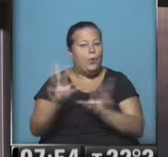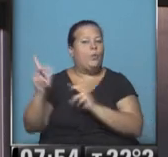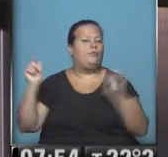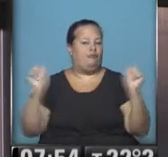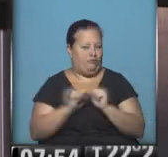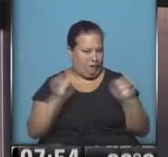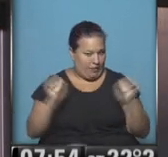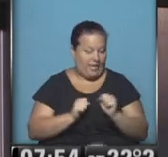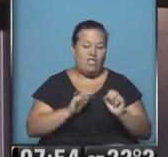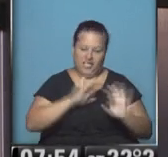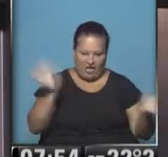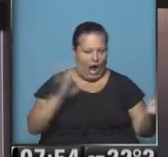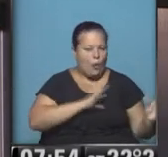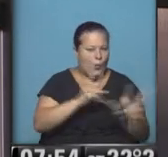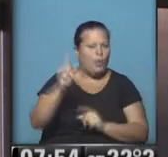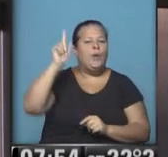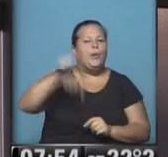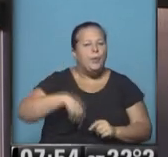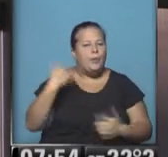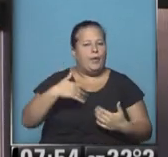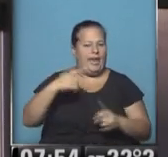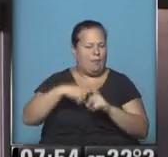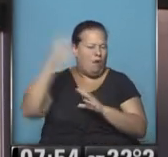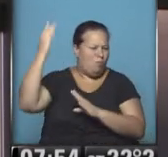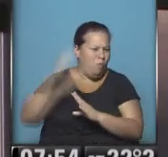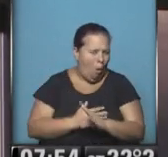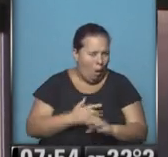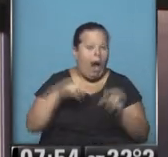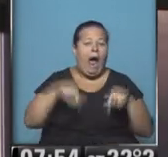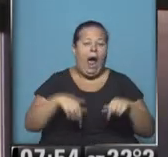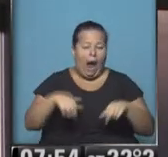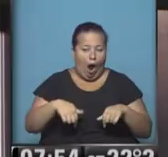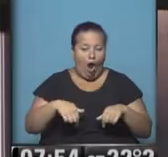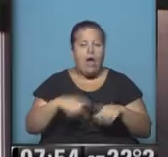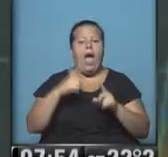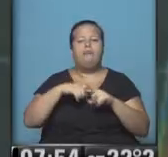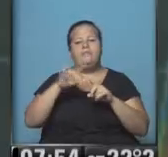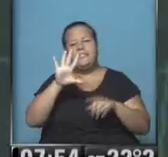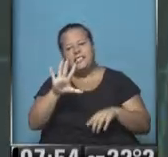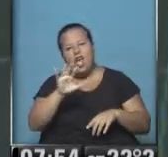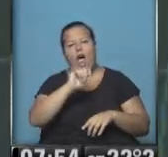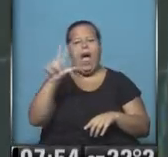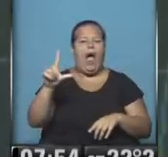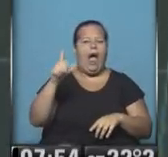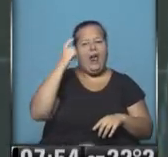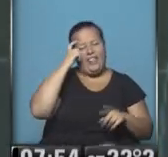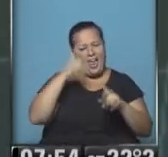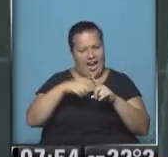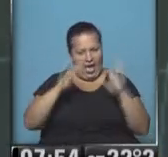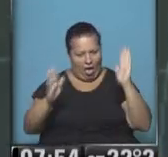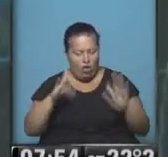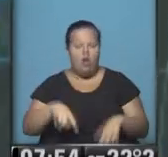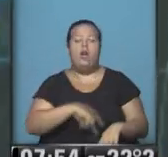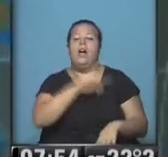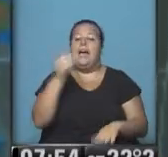bastante frío, ha ingresado ya, provocando importantes descensos de las temperaturas en estos momentos, con valores entre 5 y 10 grados.